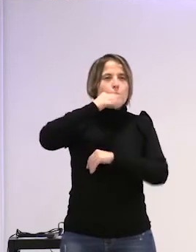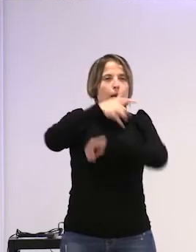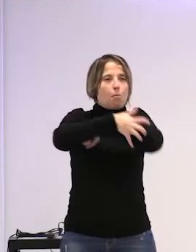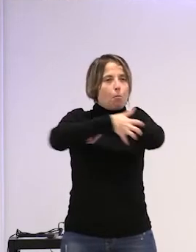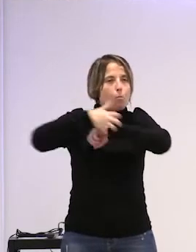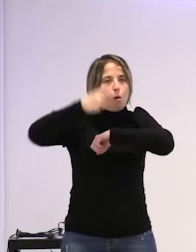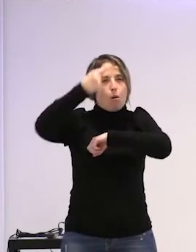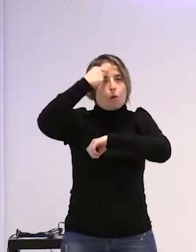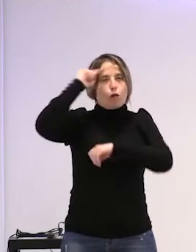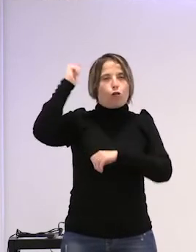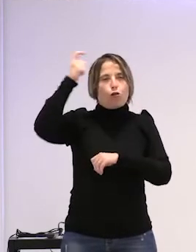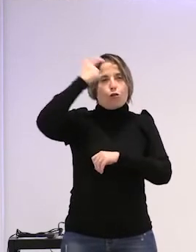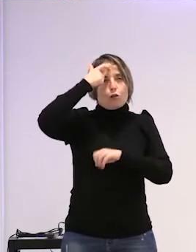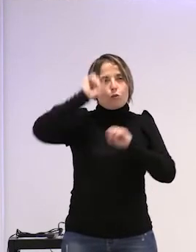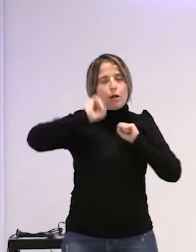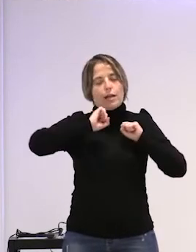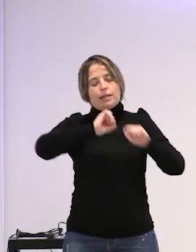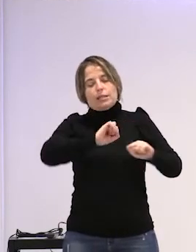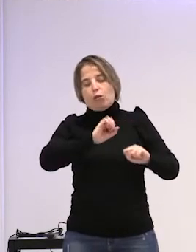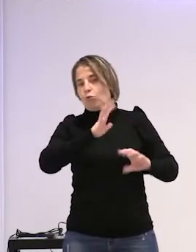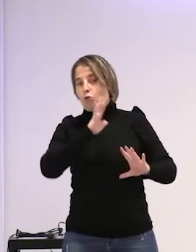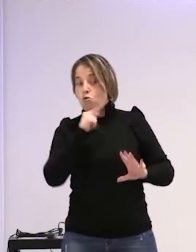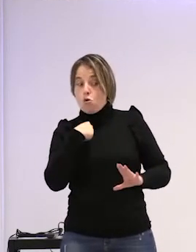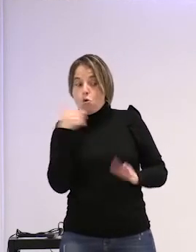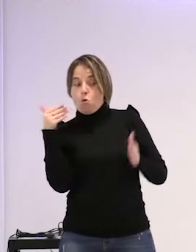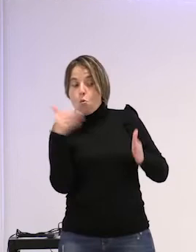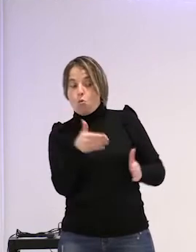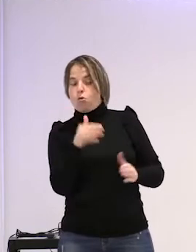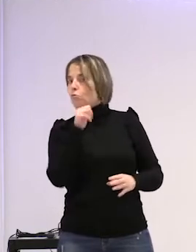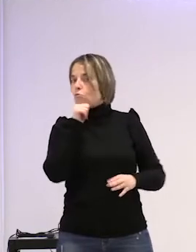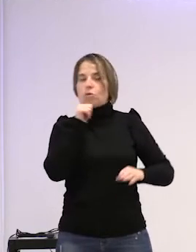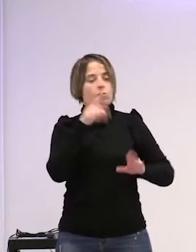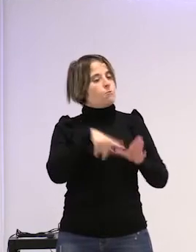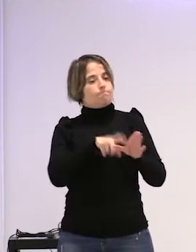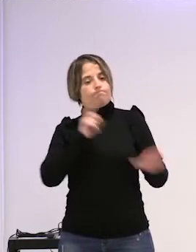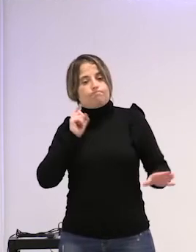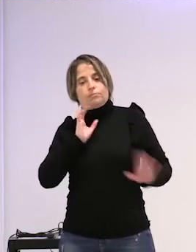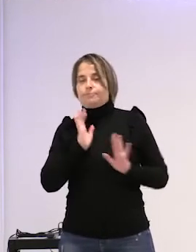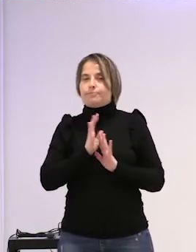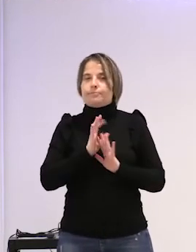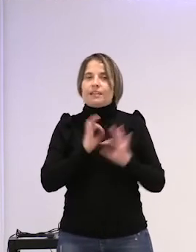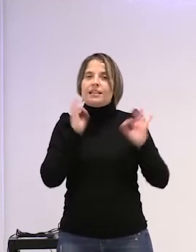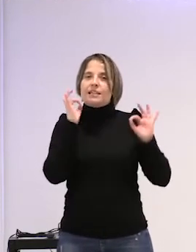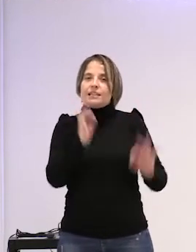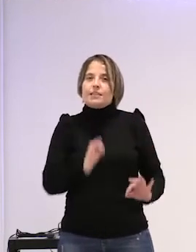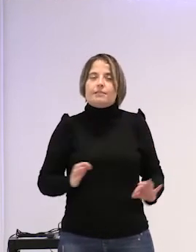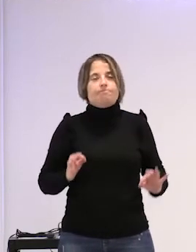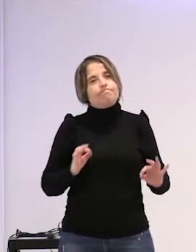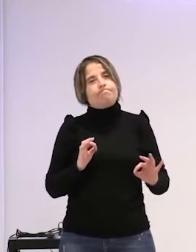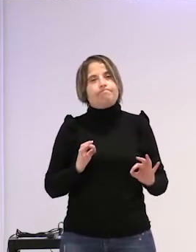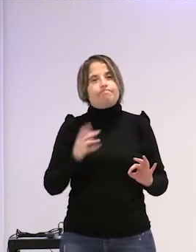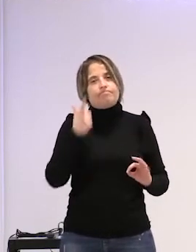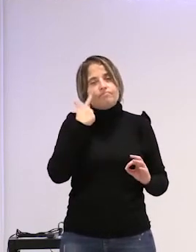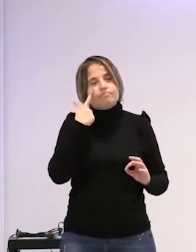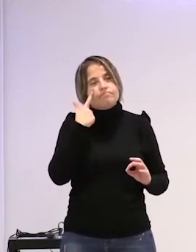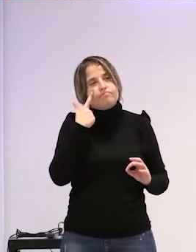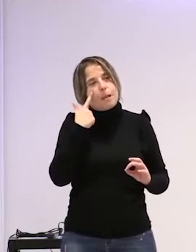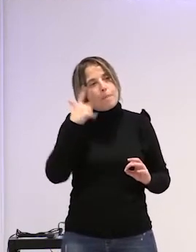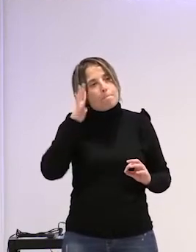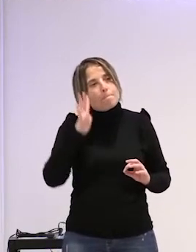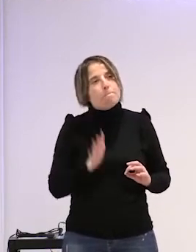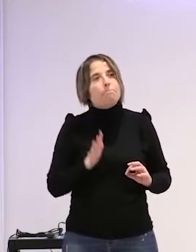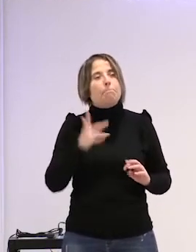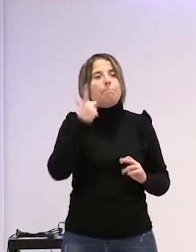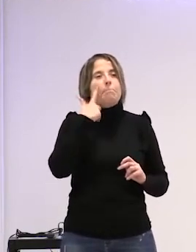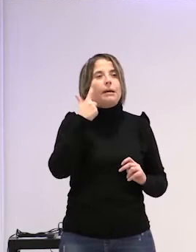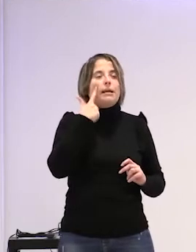que nos causa rechazo entrar a ello que tendemos a que nos salga una parte